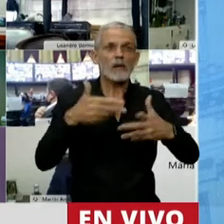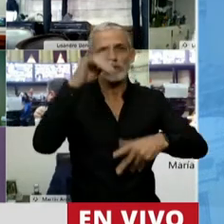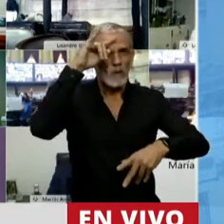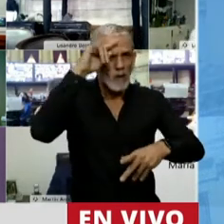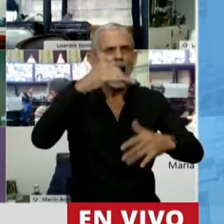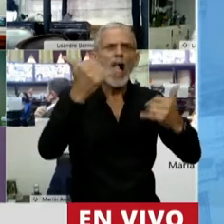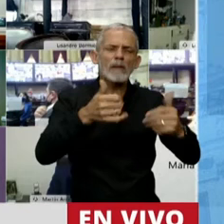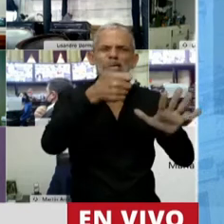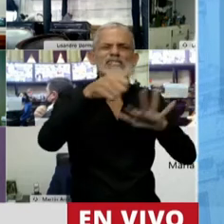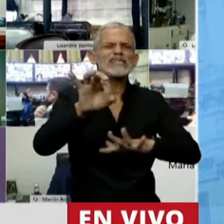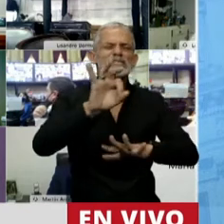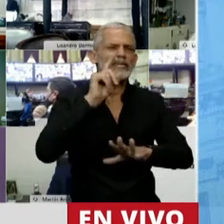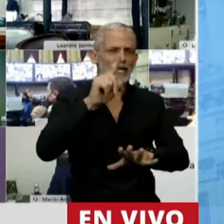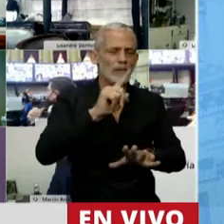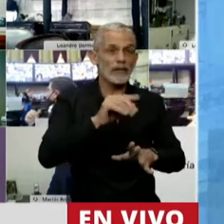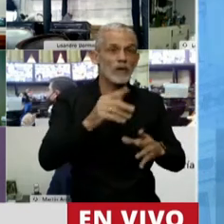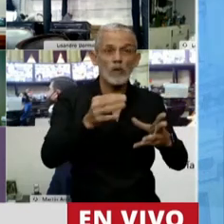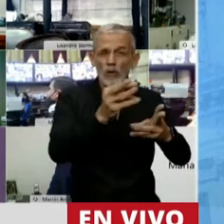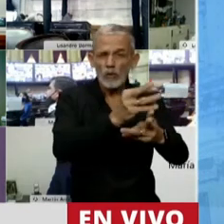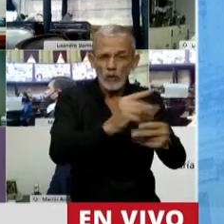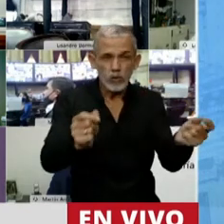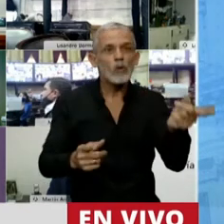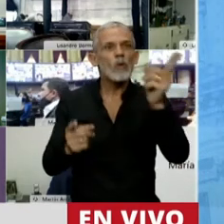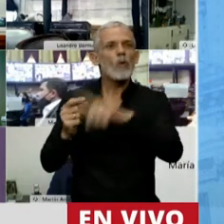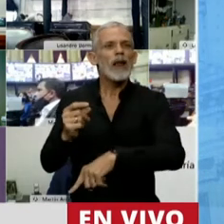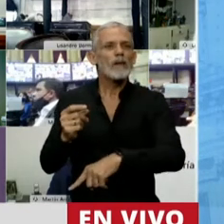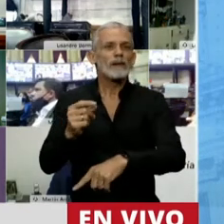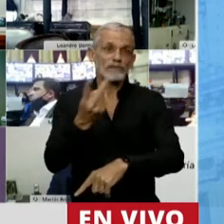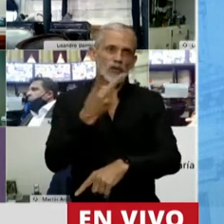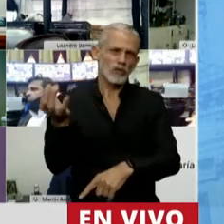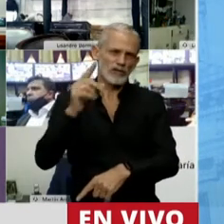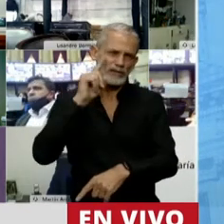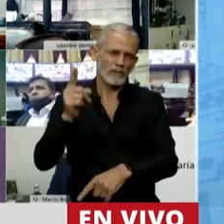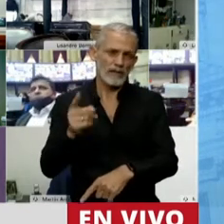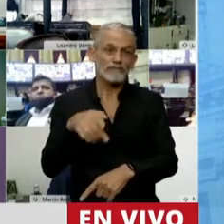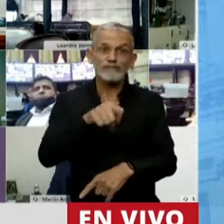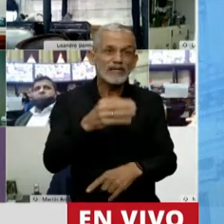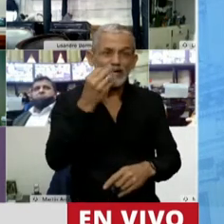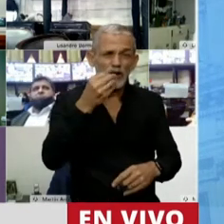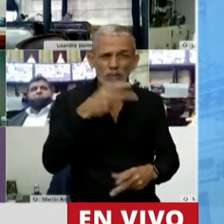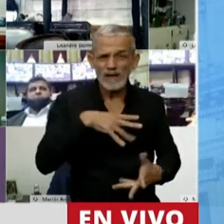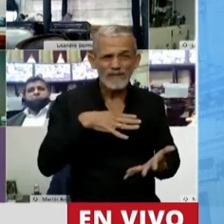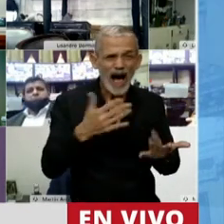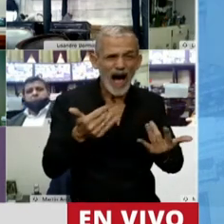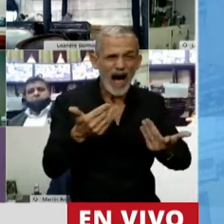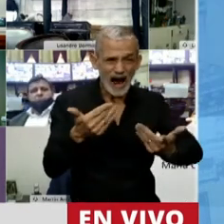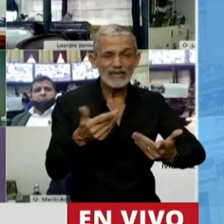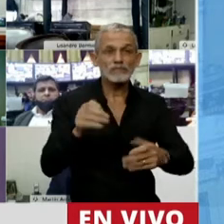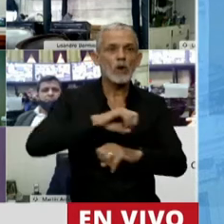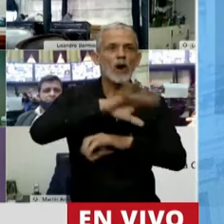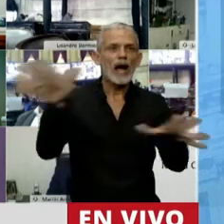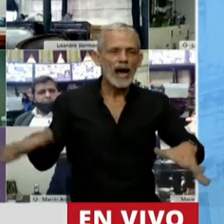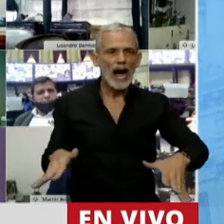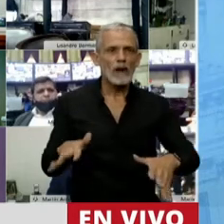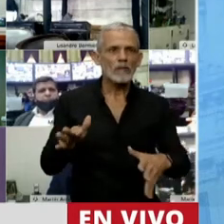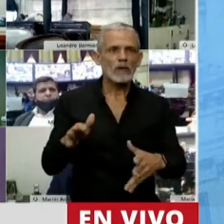ganado, se fueron seiscientas y volvieron doscientas ochenta mil. Esa comida que no se come, se pasa en el campo, en